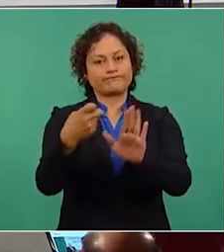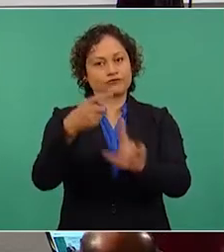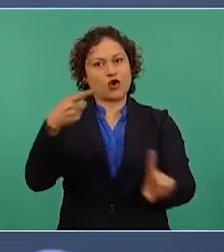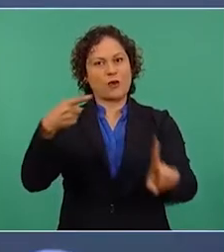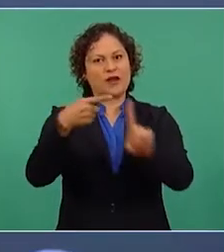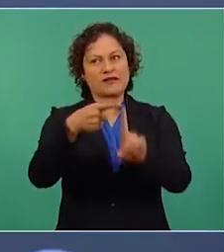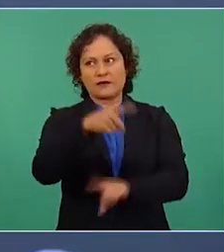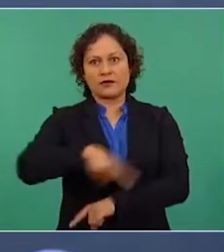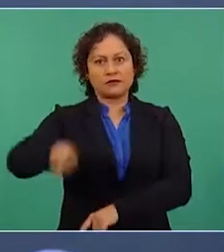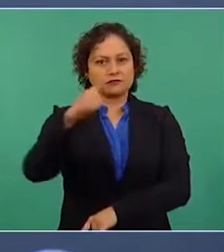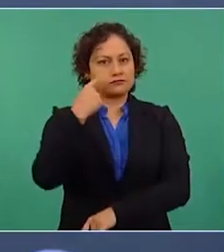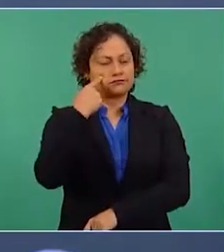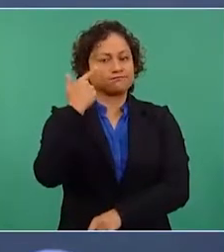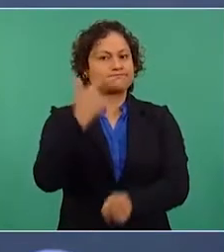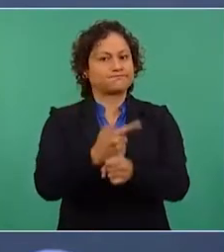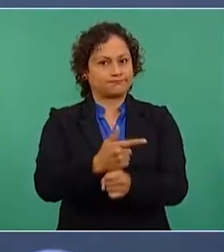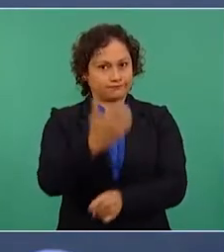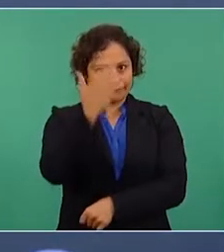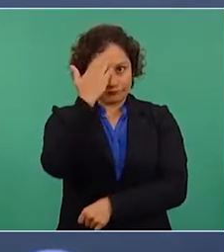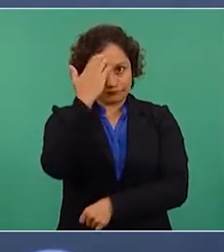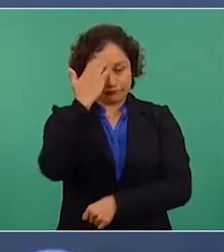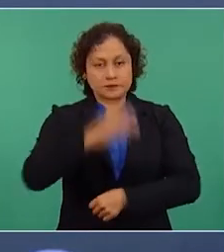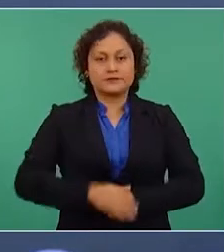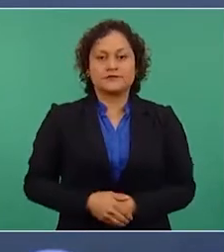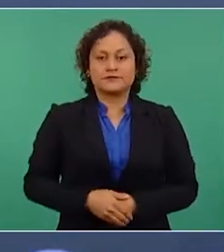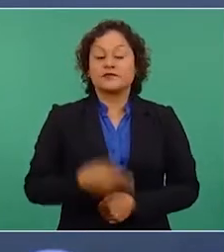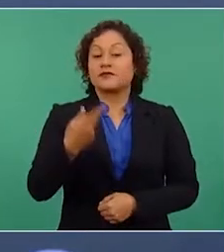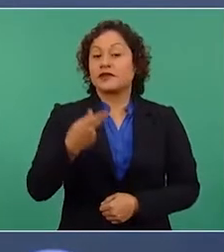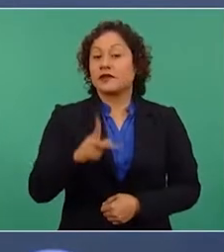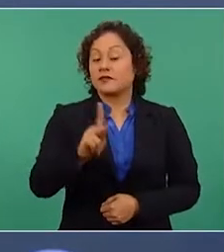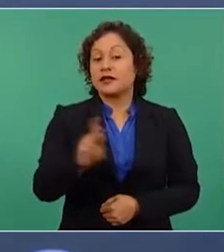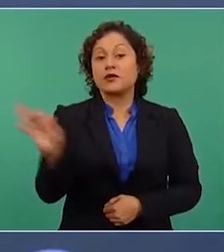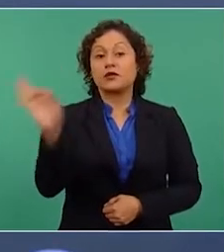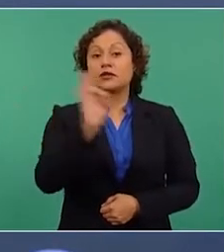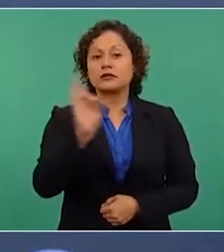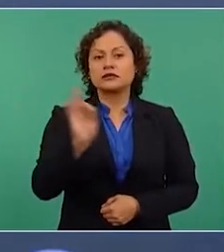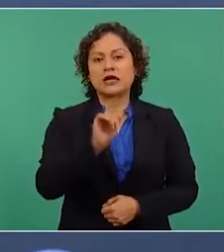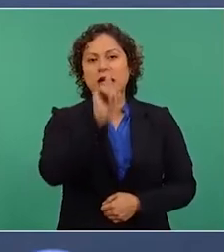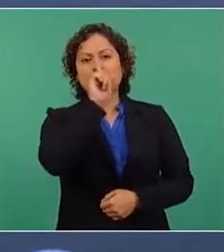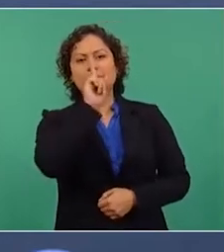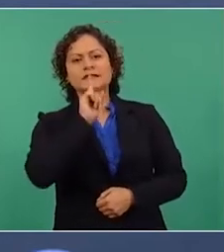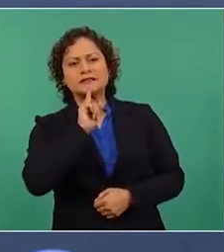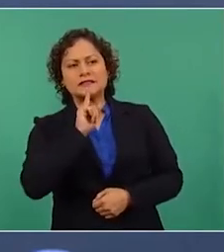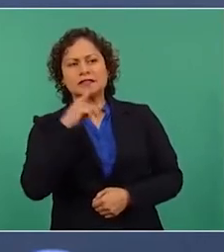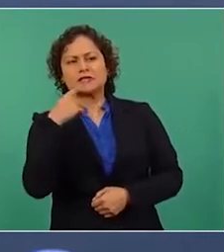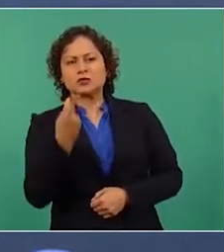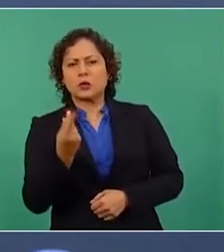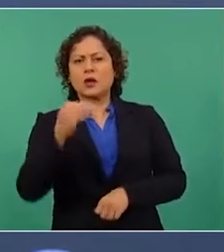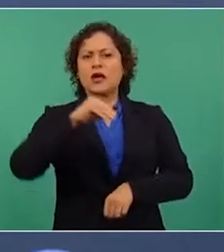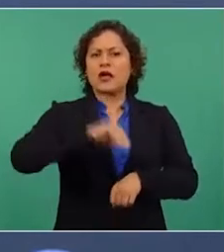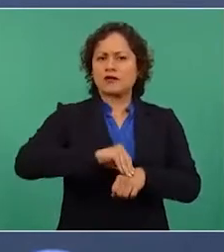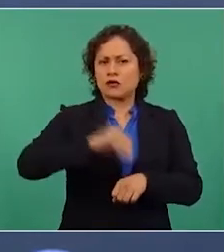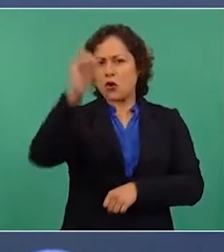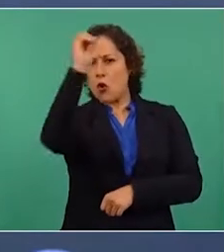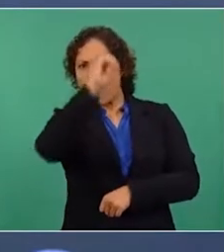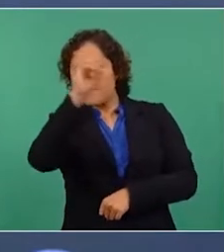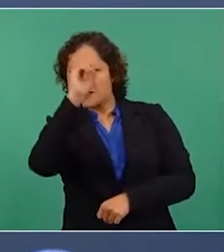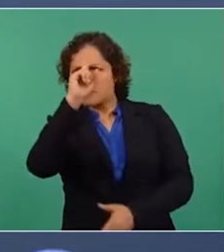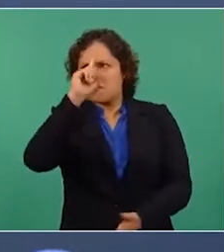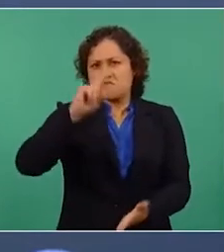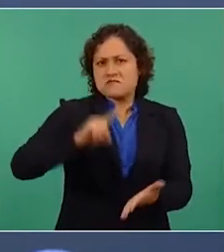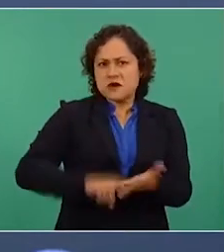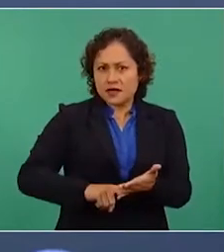decir o manifestar lo contrario de lo que se sabe, cree o piensa, según el Diccionario de la Lengua Española,